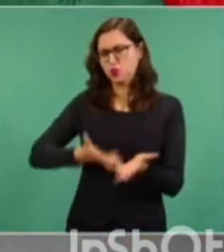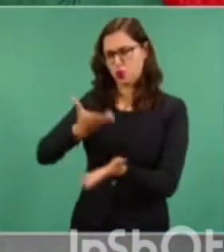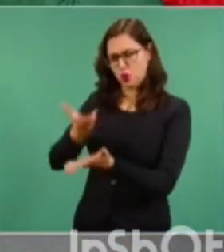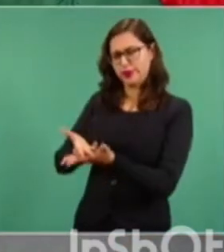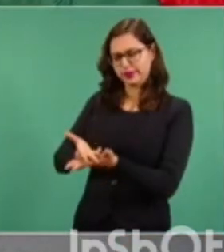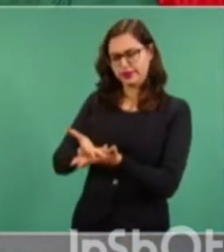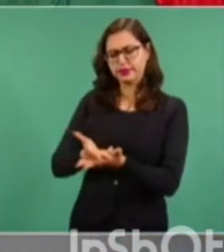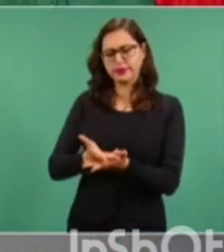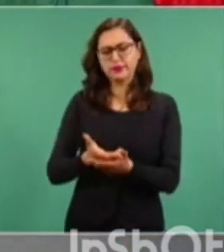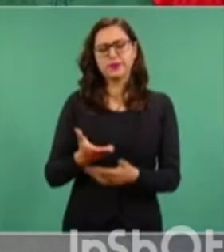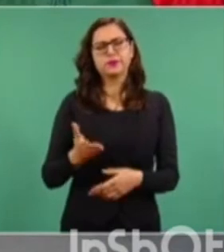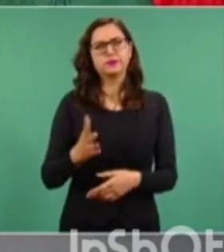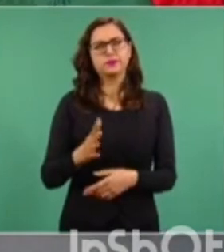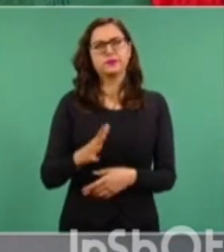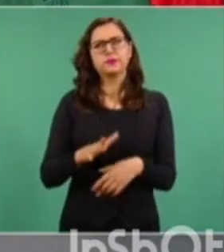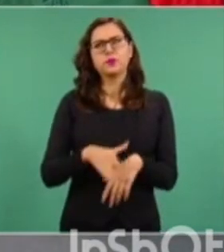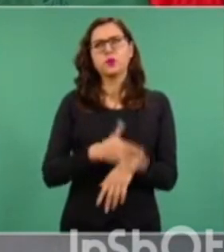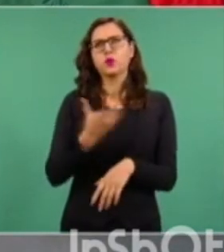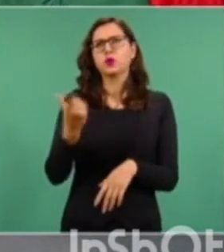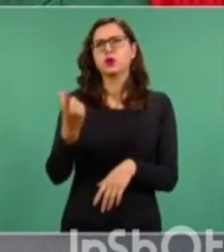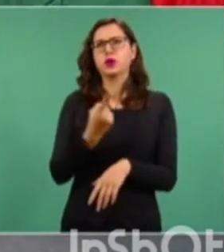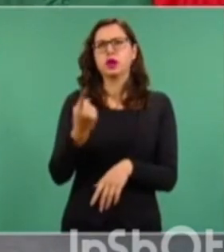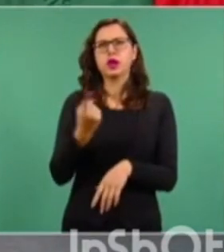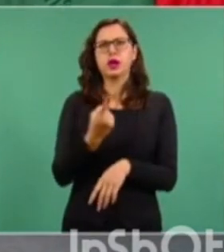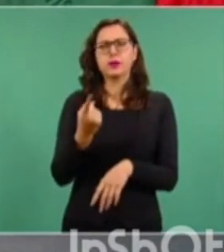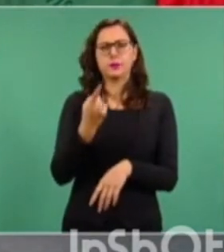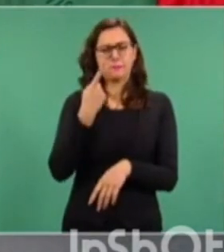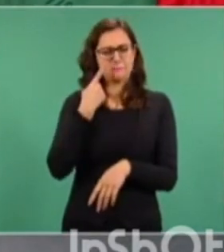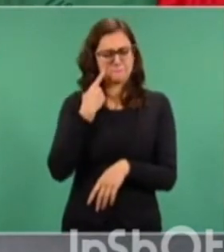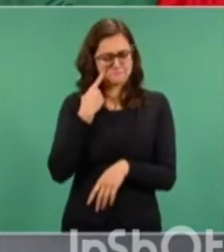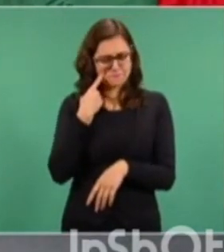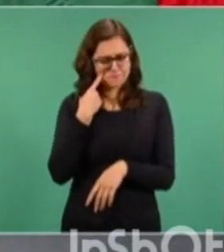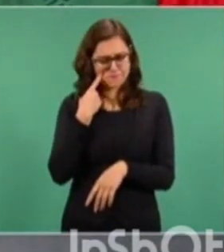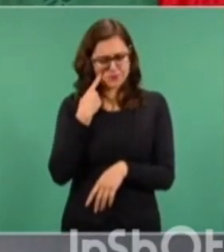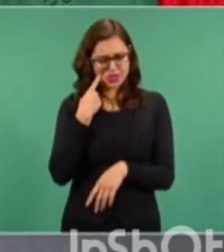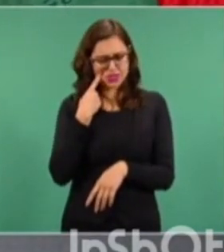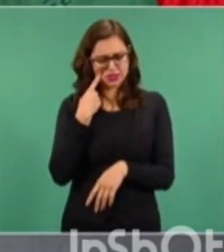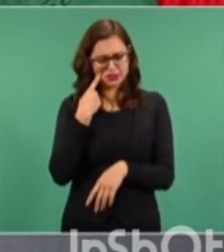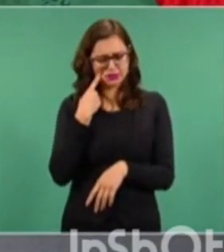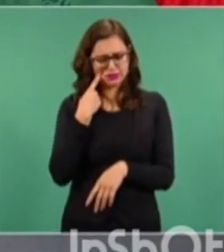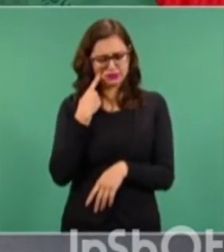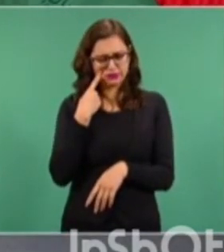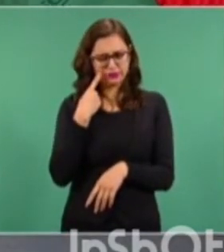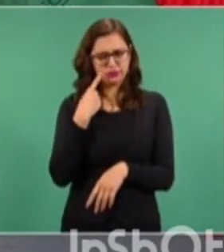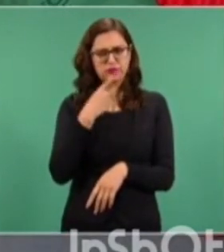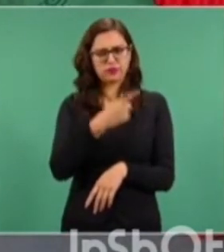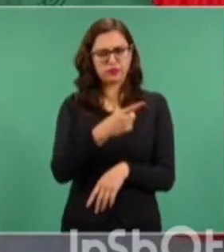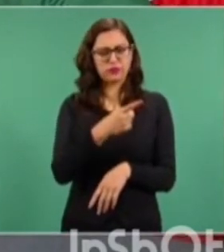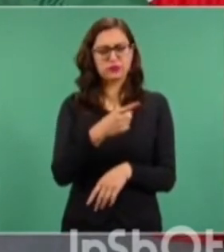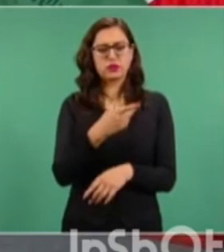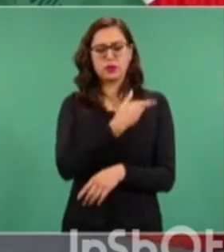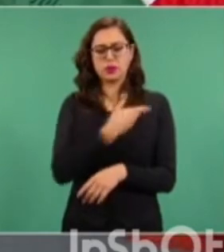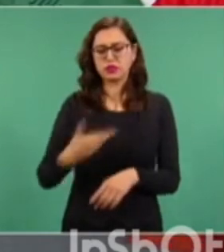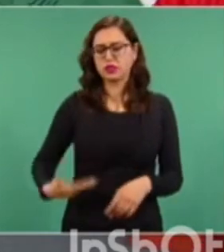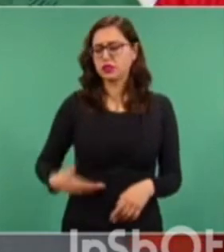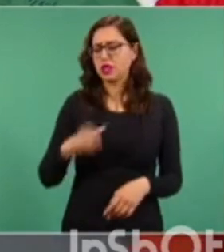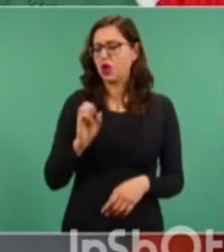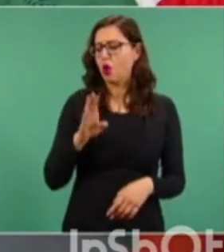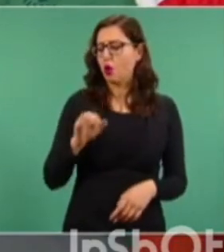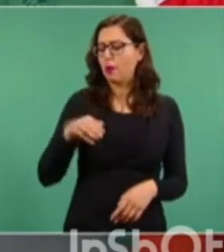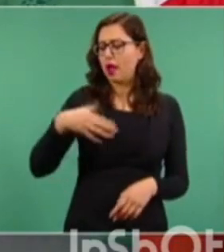de la elección para el segundo periodo del presidente Obama,